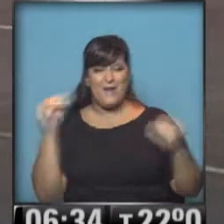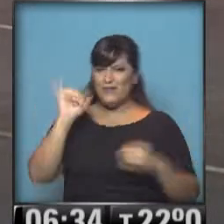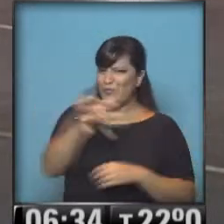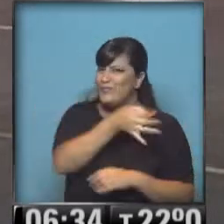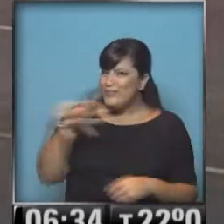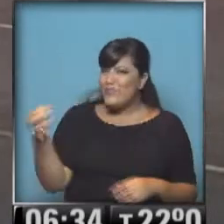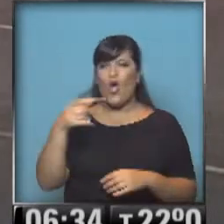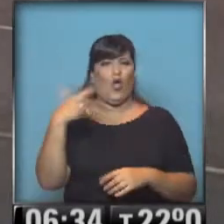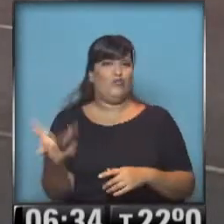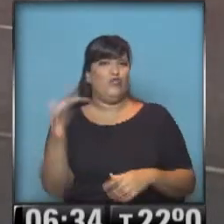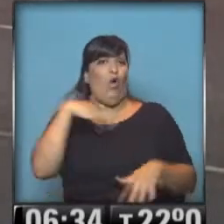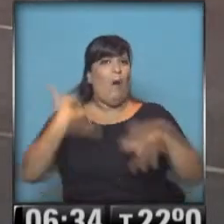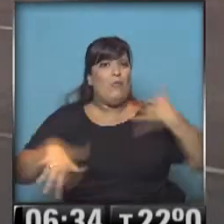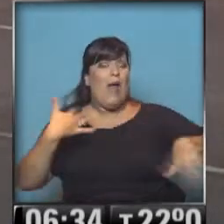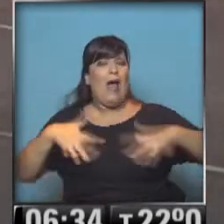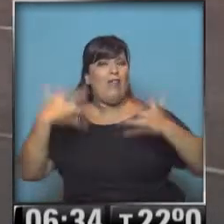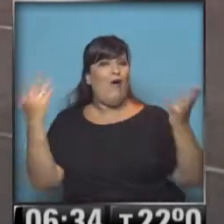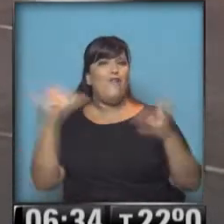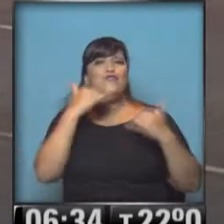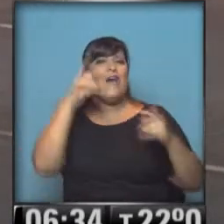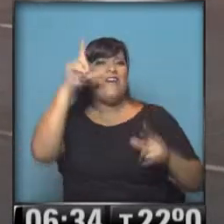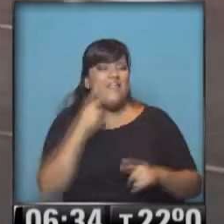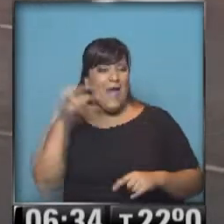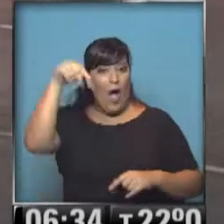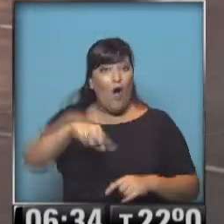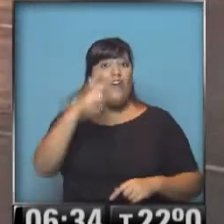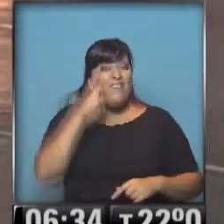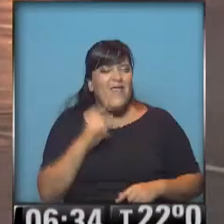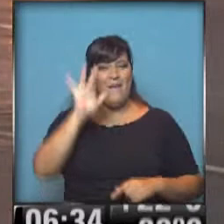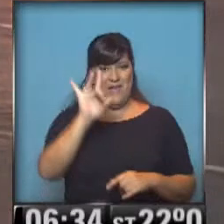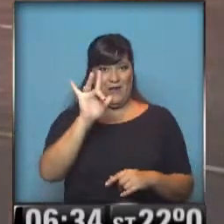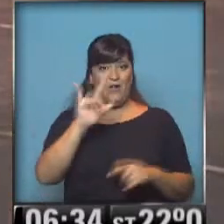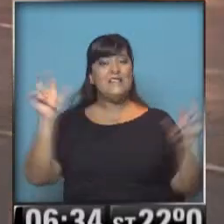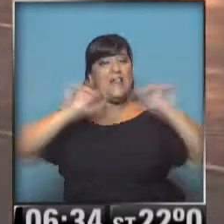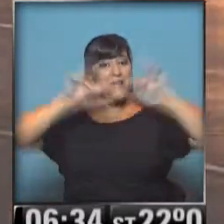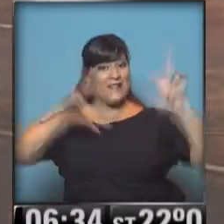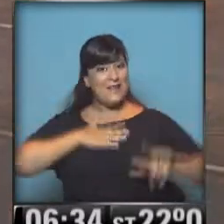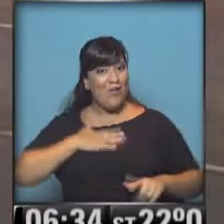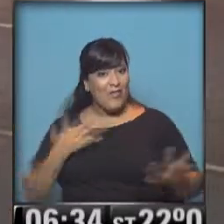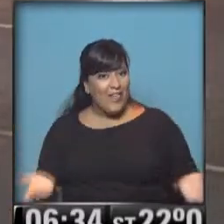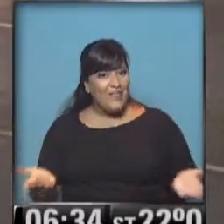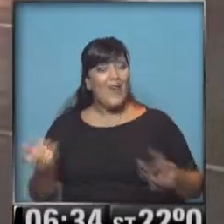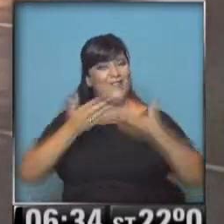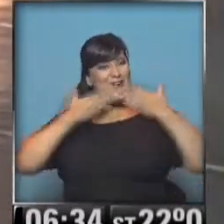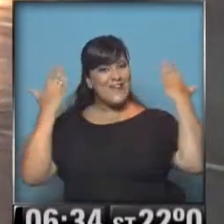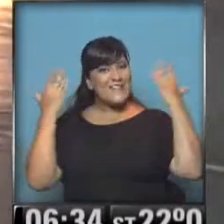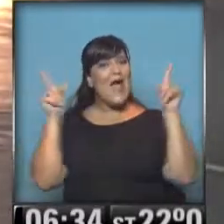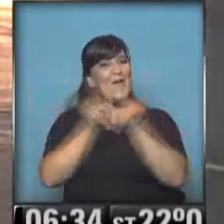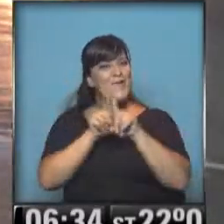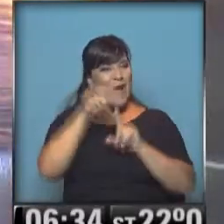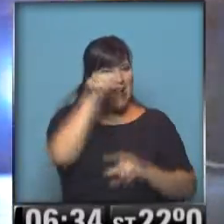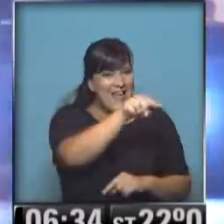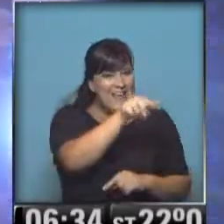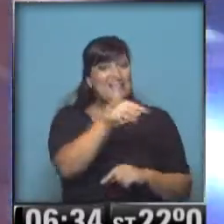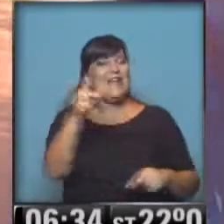Exactamente, como vivimos todos corriendo. Así es. Bueno, hoy es miércoles, ¿te levantaste un momento con una sonrisa, como lo hace Gaby todas las